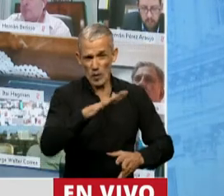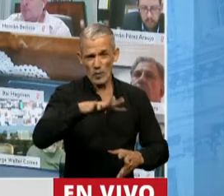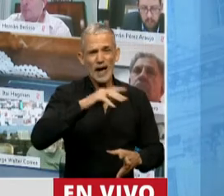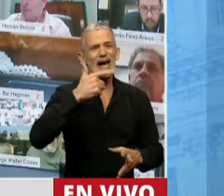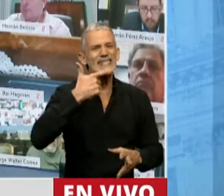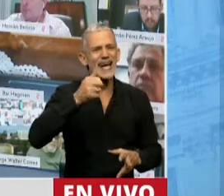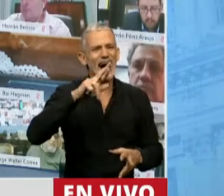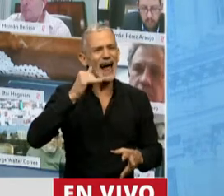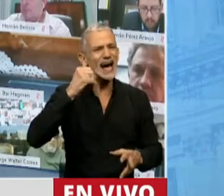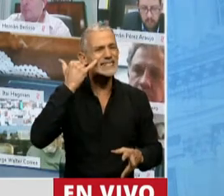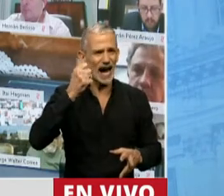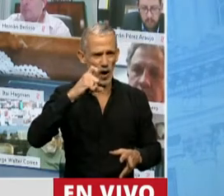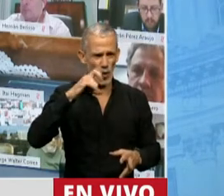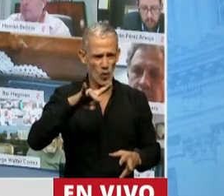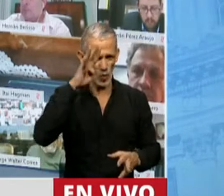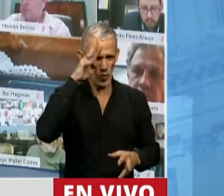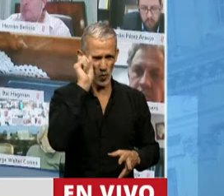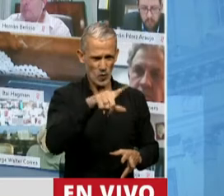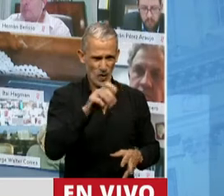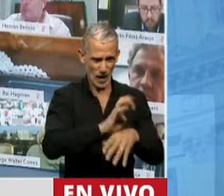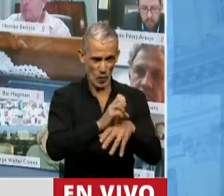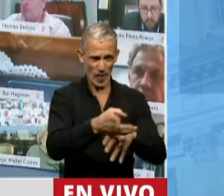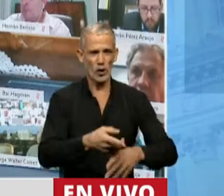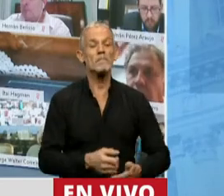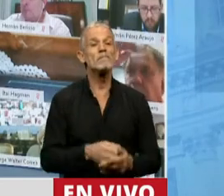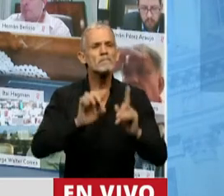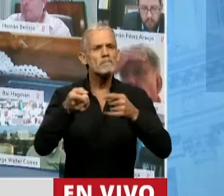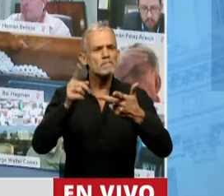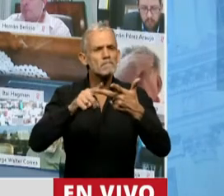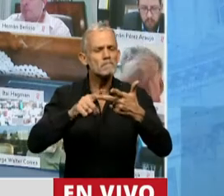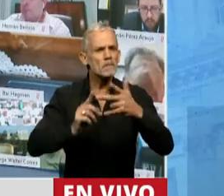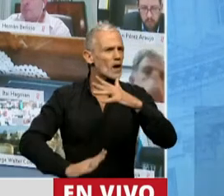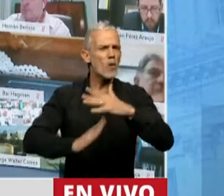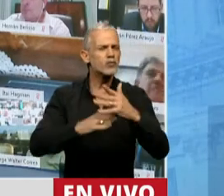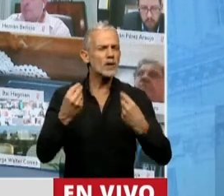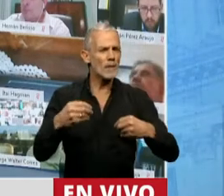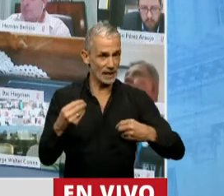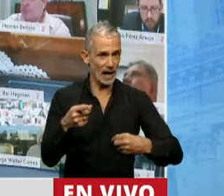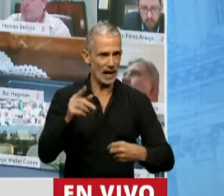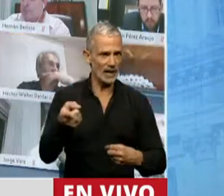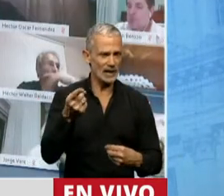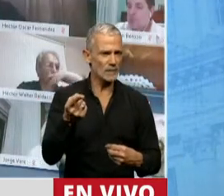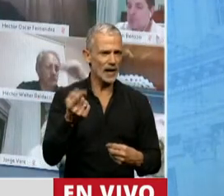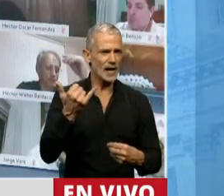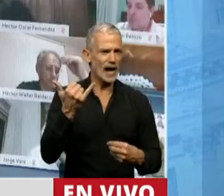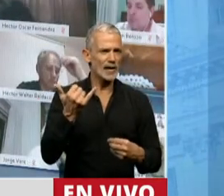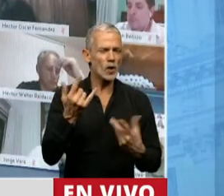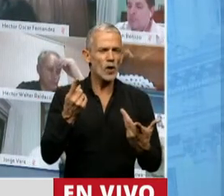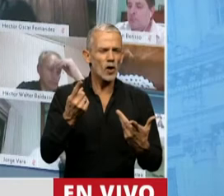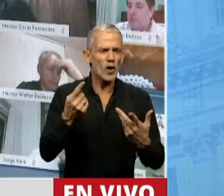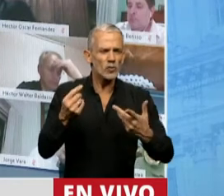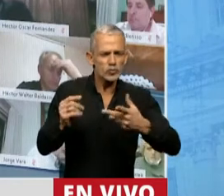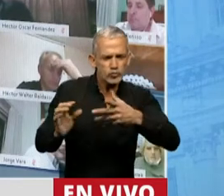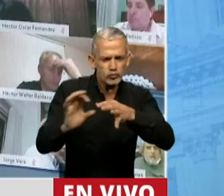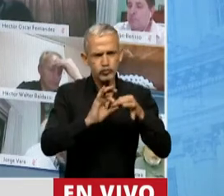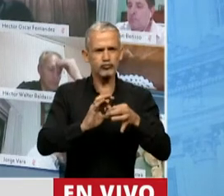Sarayacu. Y un caso fundamental que traza todo, toda esta sinergia entre